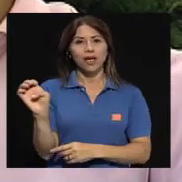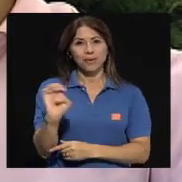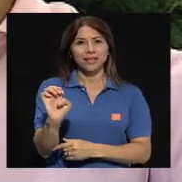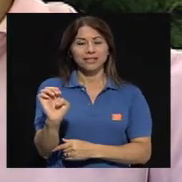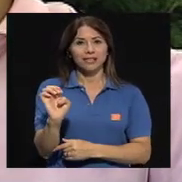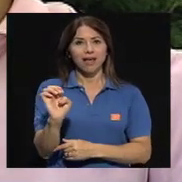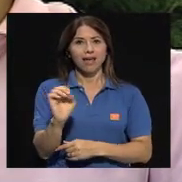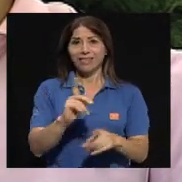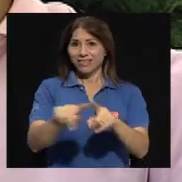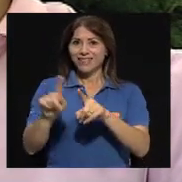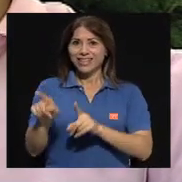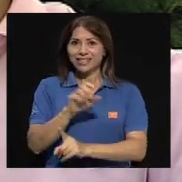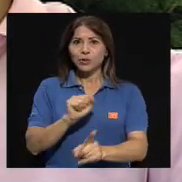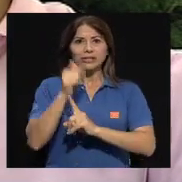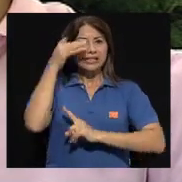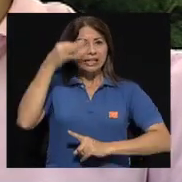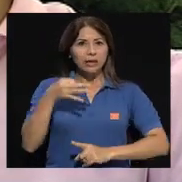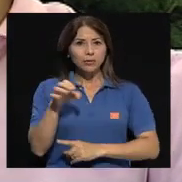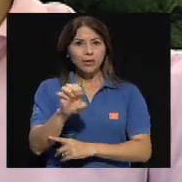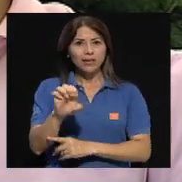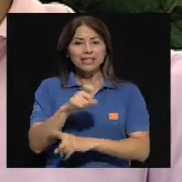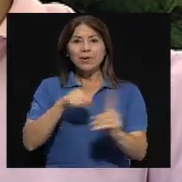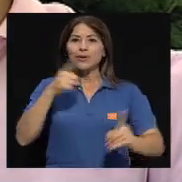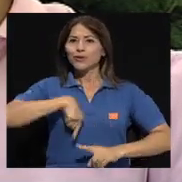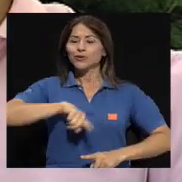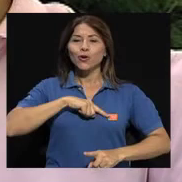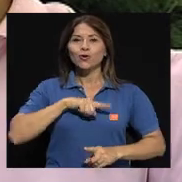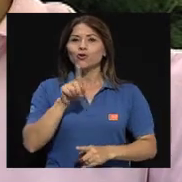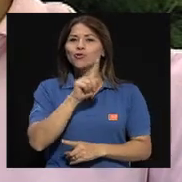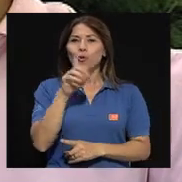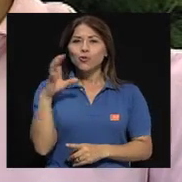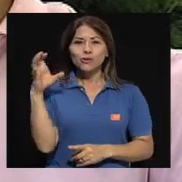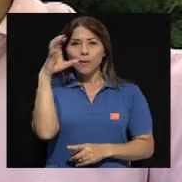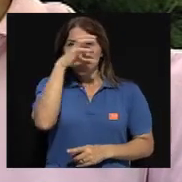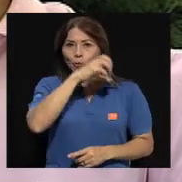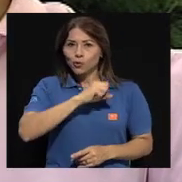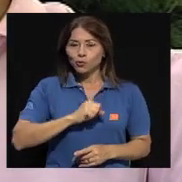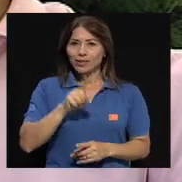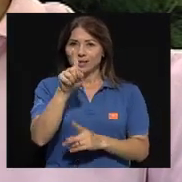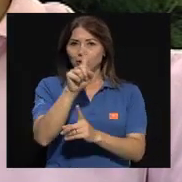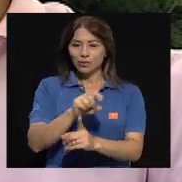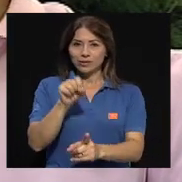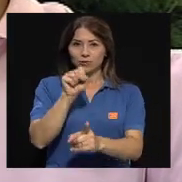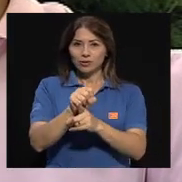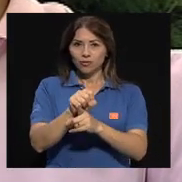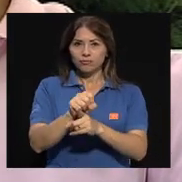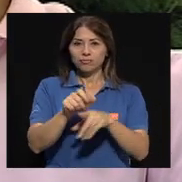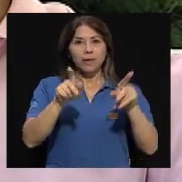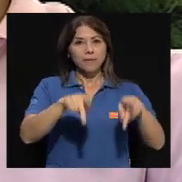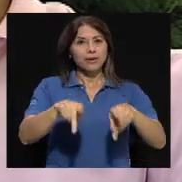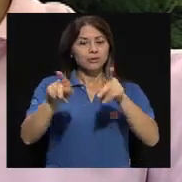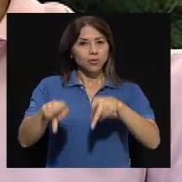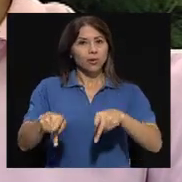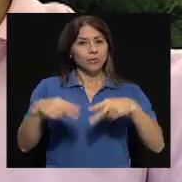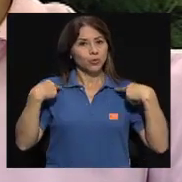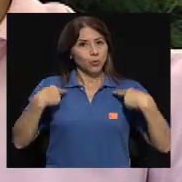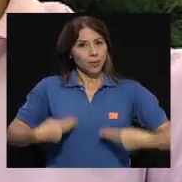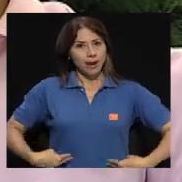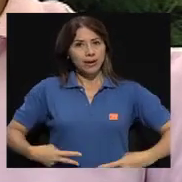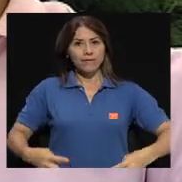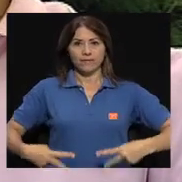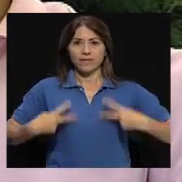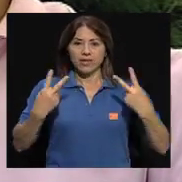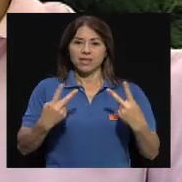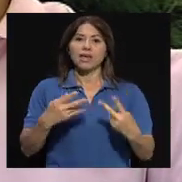y no enfocamos ese aspecto que usted menciona, de que hay un aspecto y es la integridad de la vida humana lo que hace el cambio